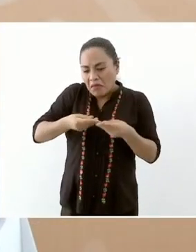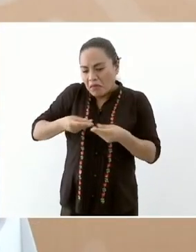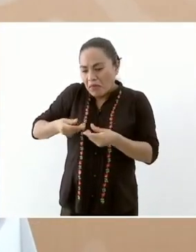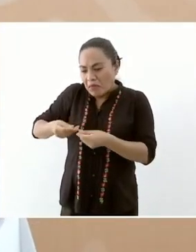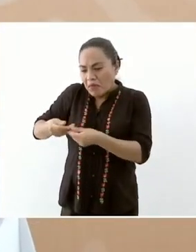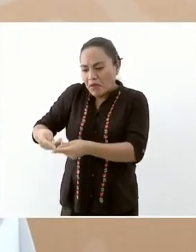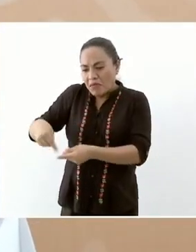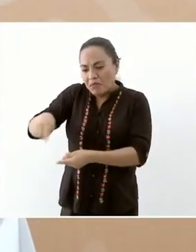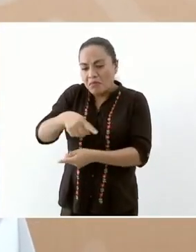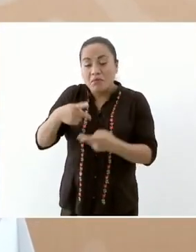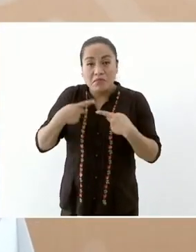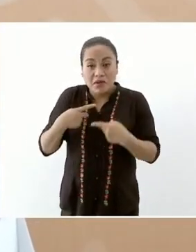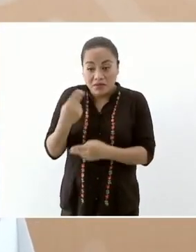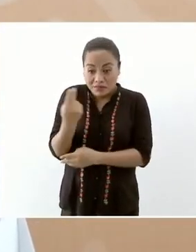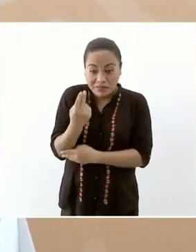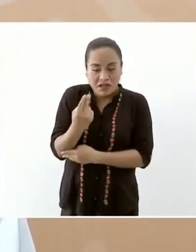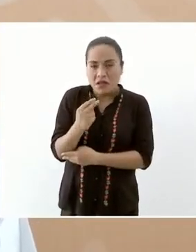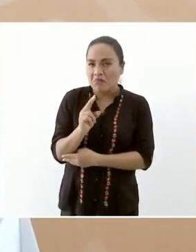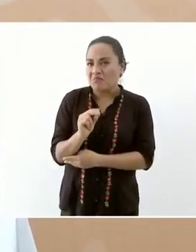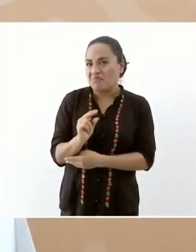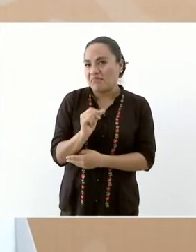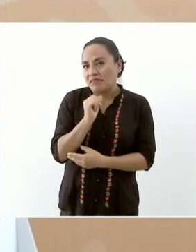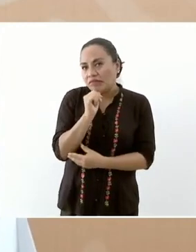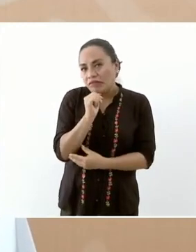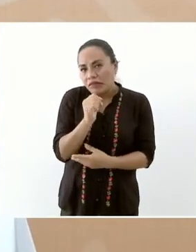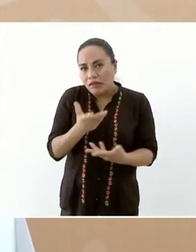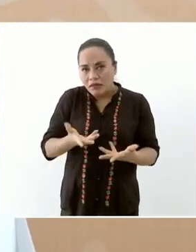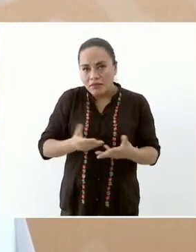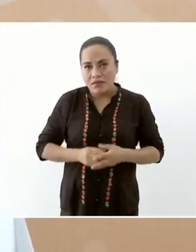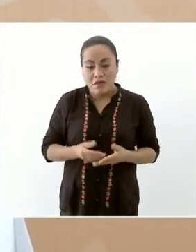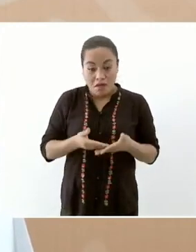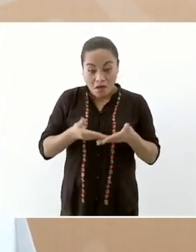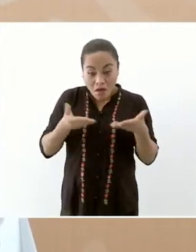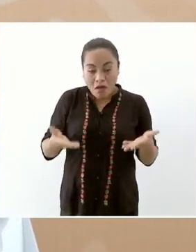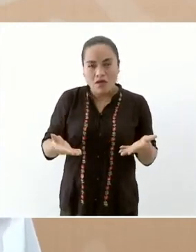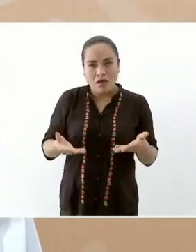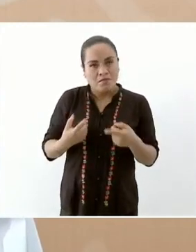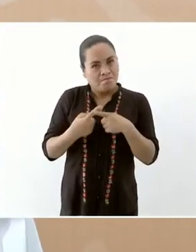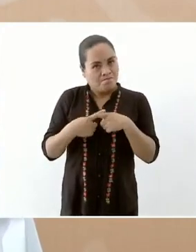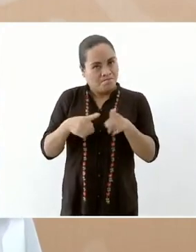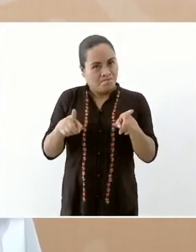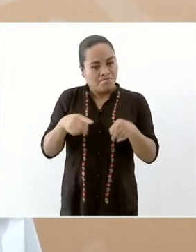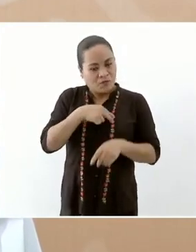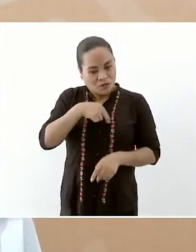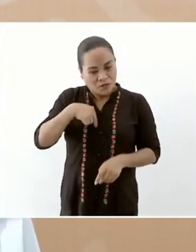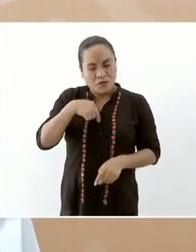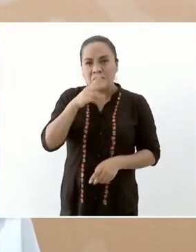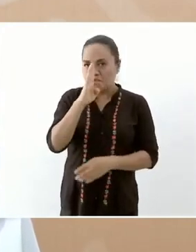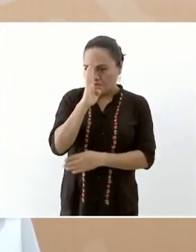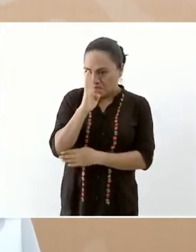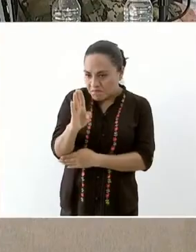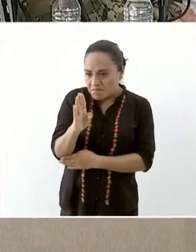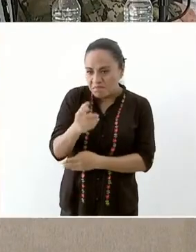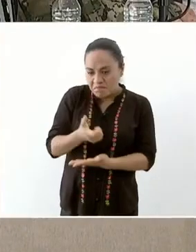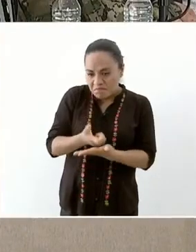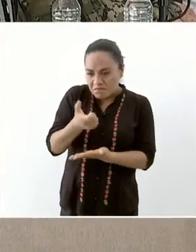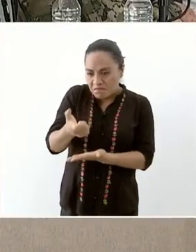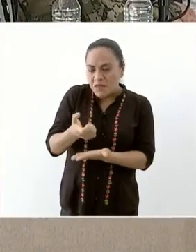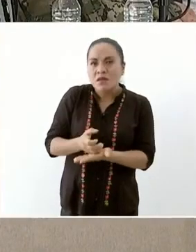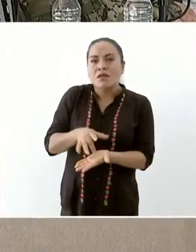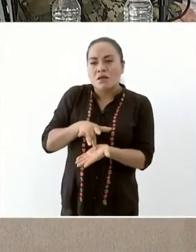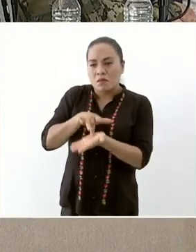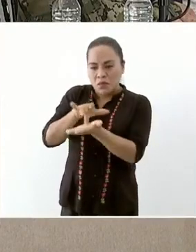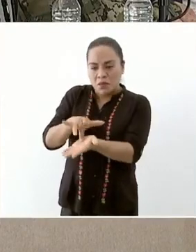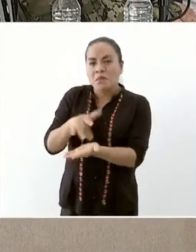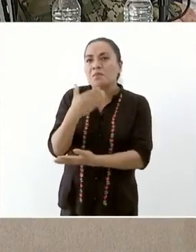queremos es que realmente llegue el apoyo a la